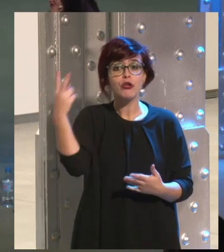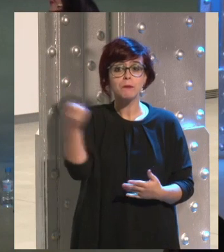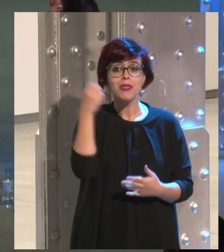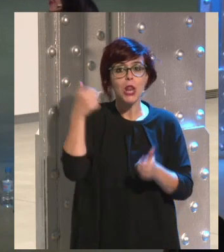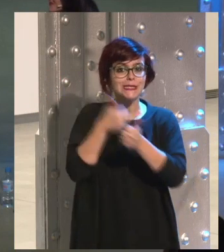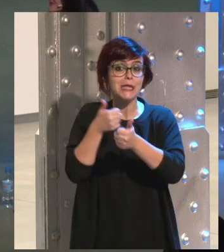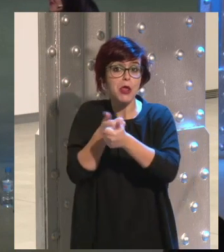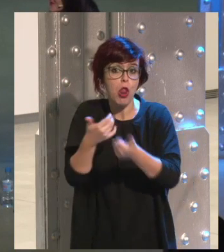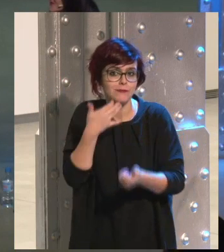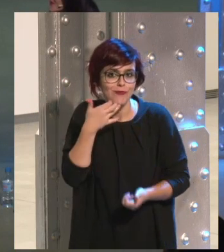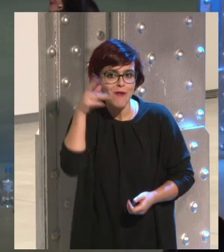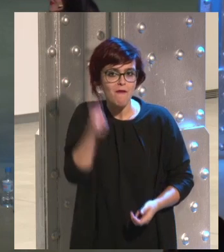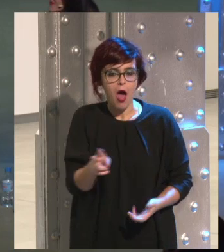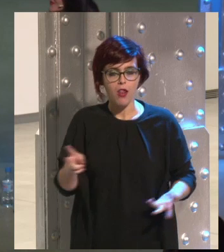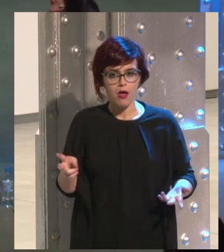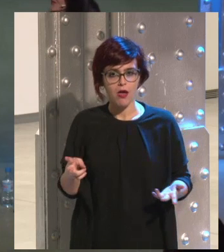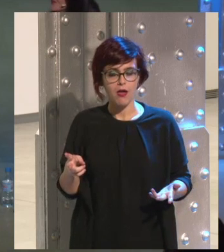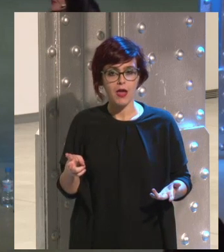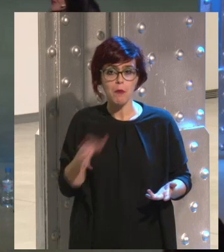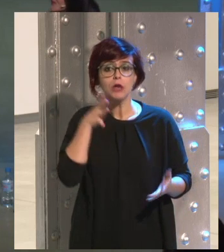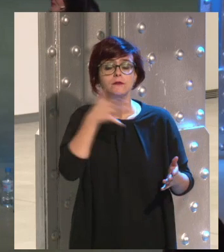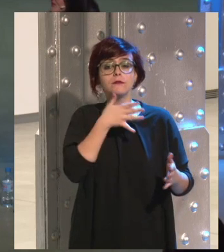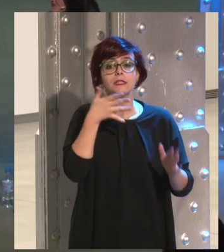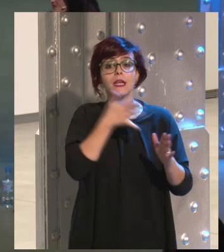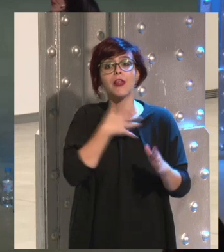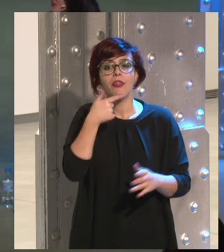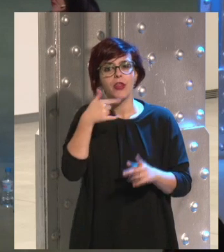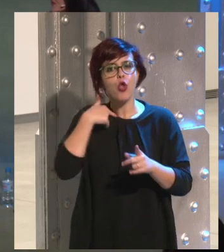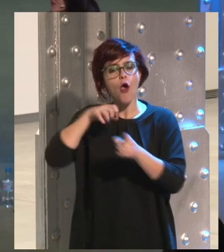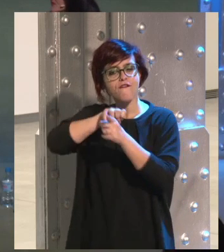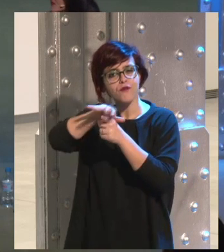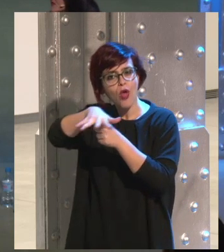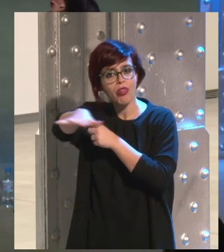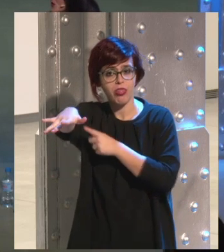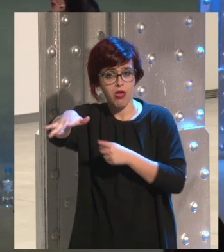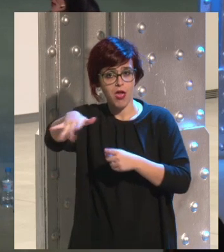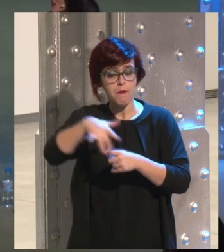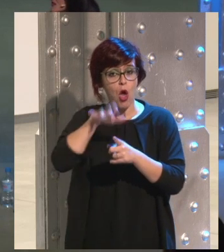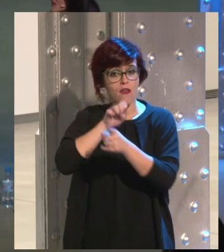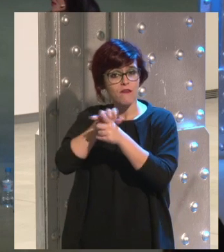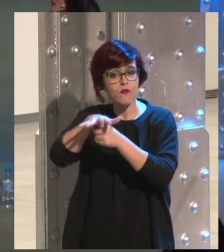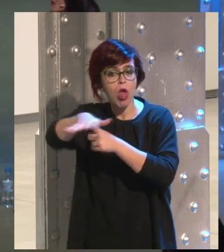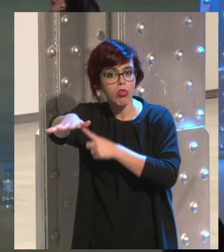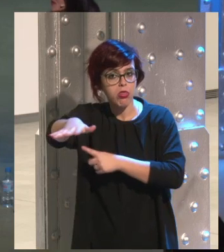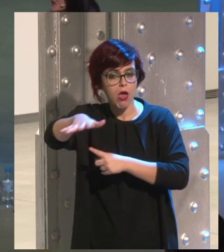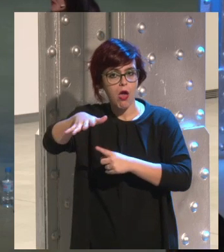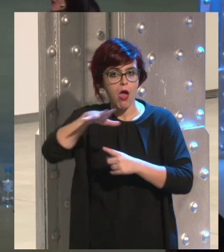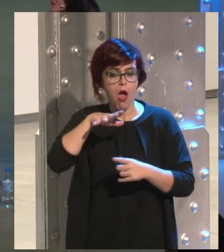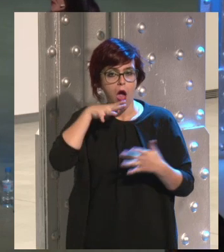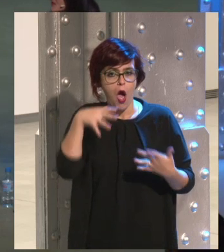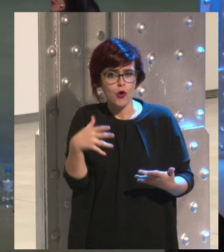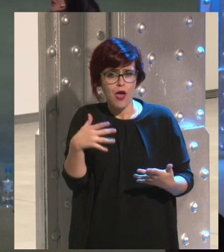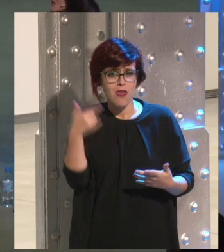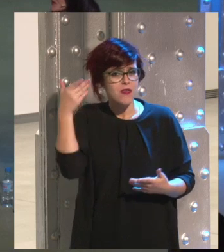de followers porque eso quiere decir que tendré influencia y hoy es verdad que la influencia es una de las cosas más